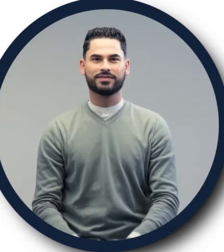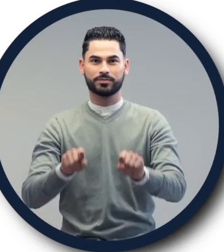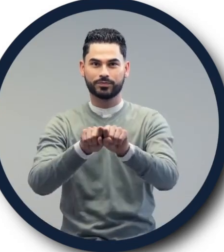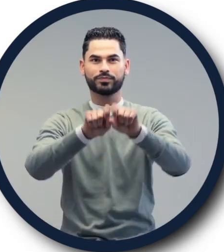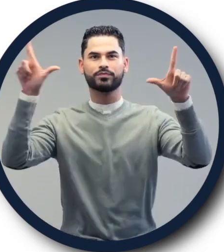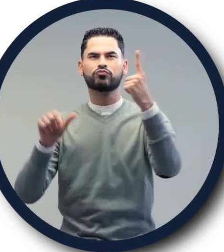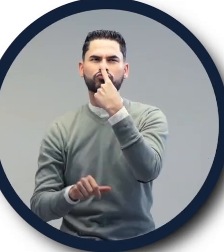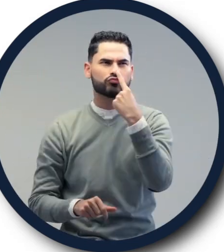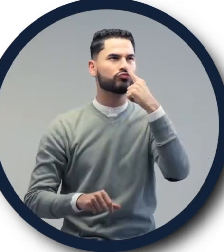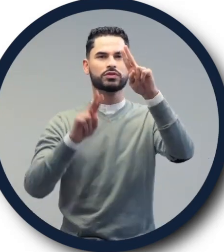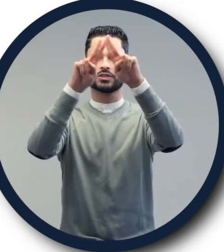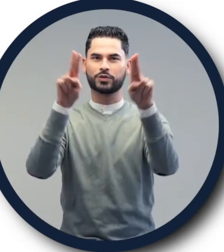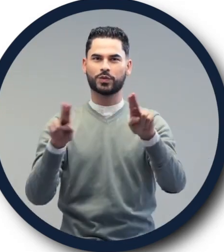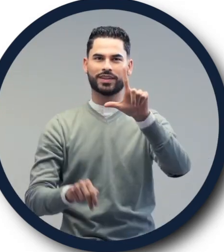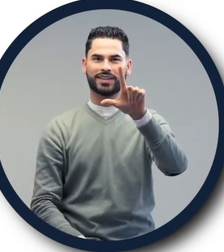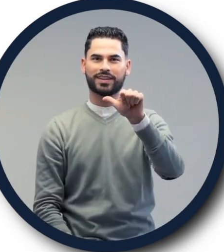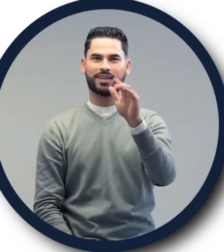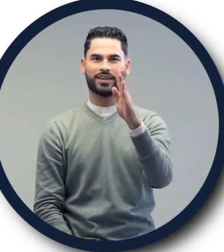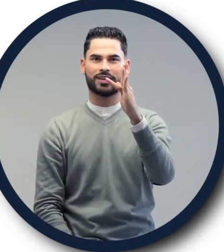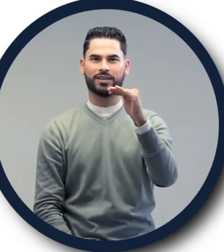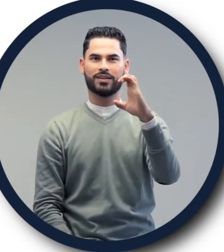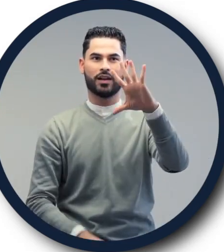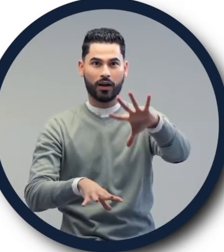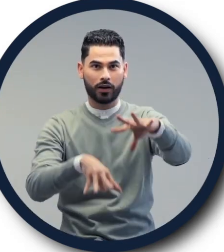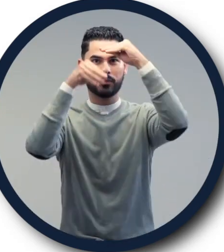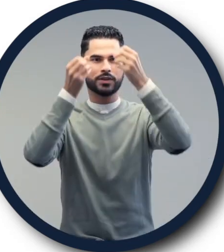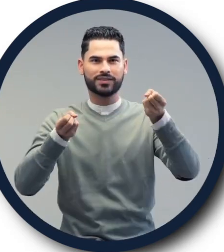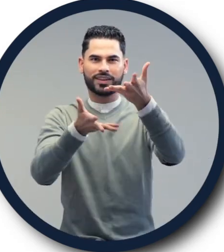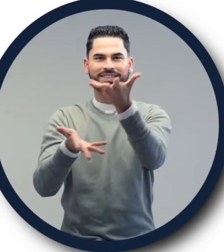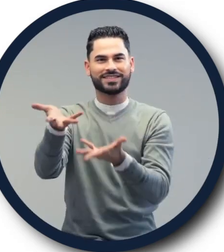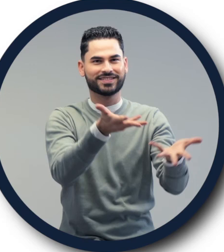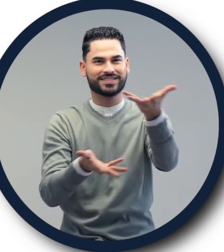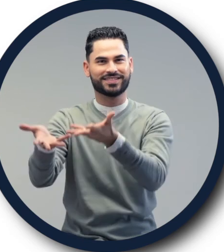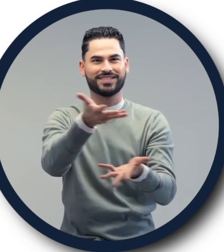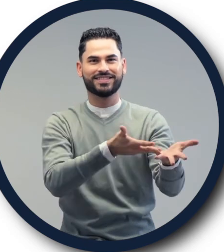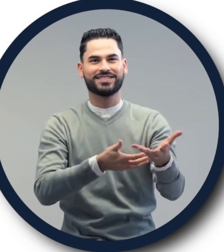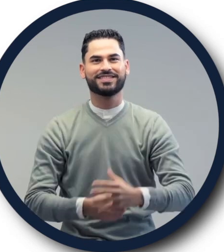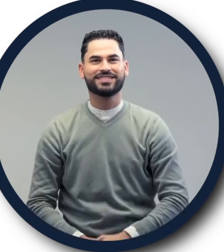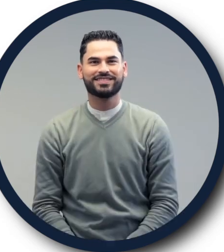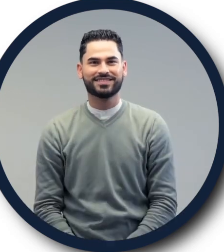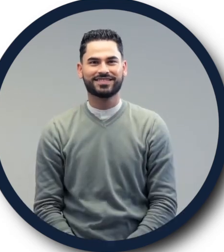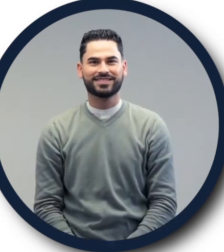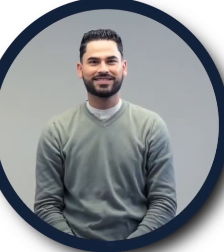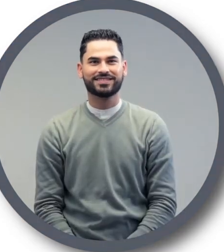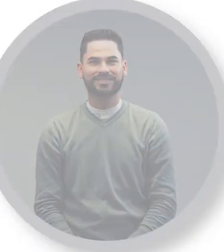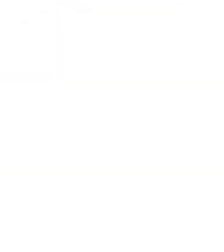familia y adultos cuidadores. Conoce y aprovecha en LabTIC, el laboratorio para interactuar con el conocimiento.